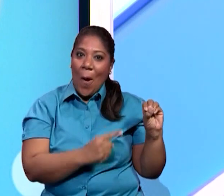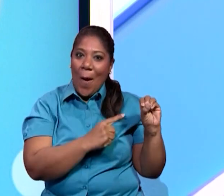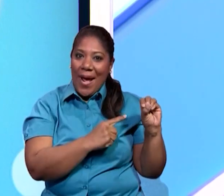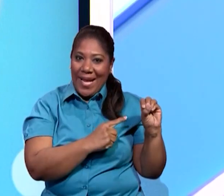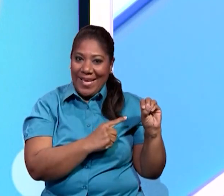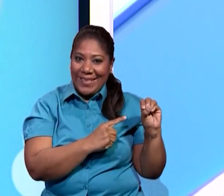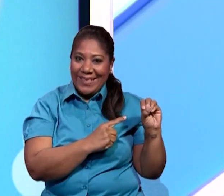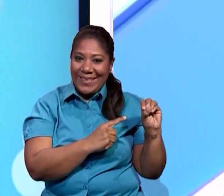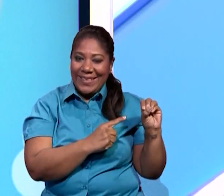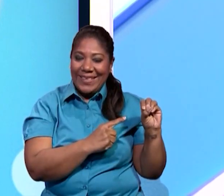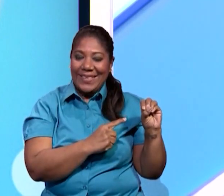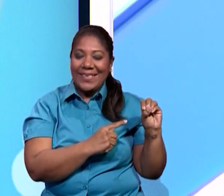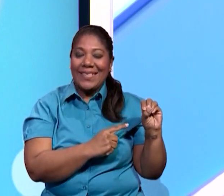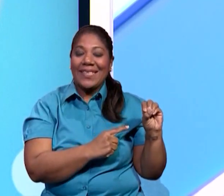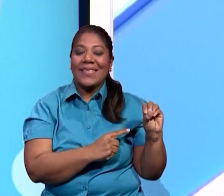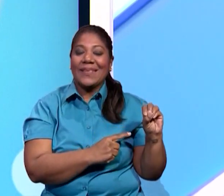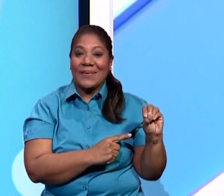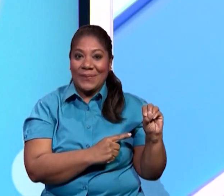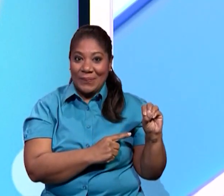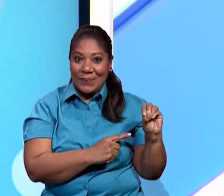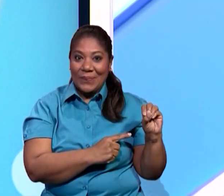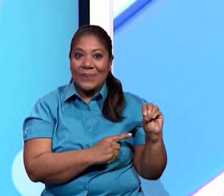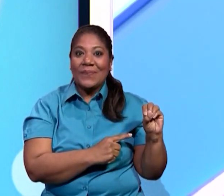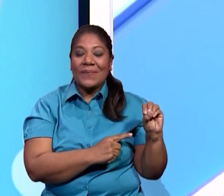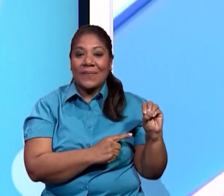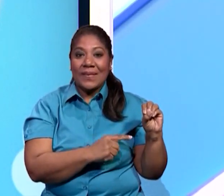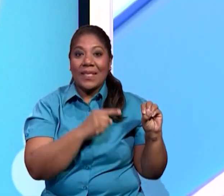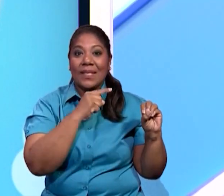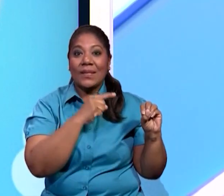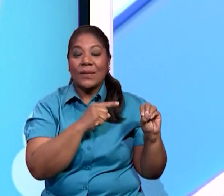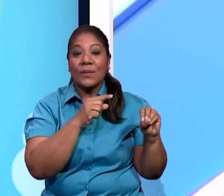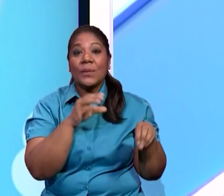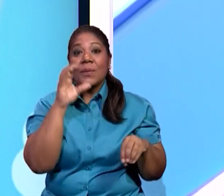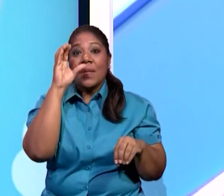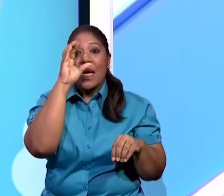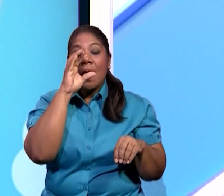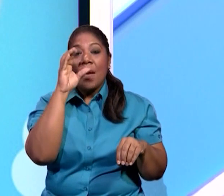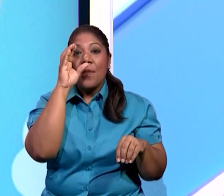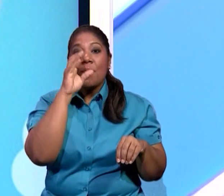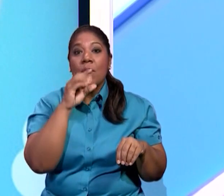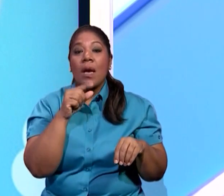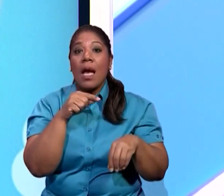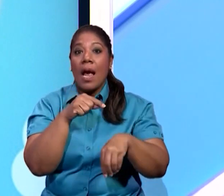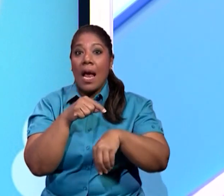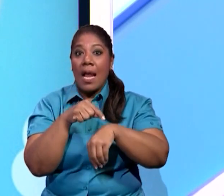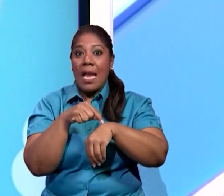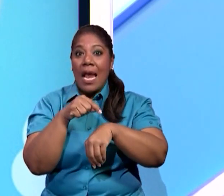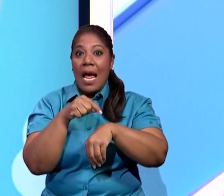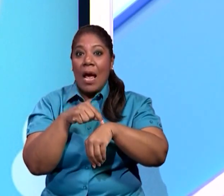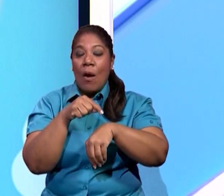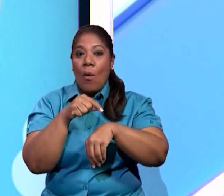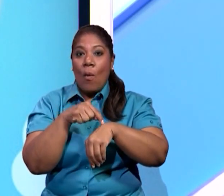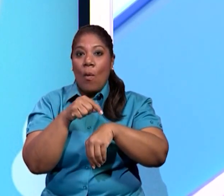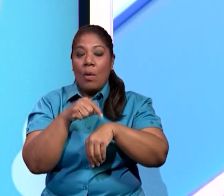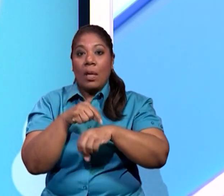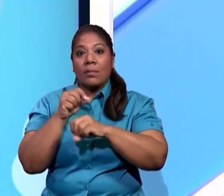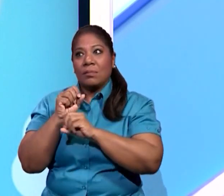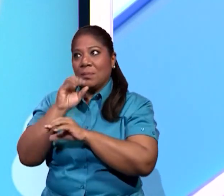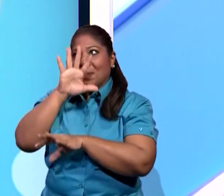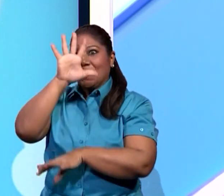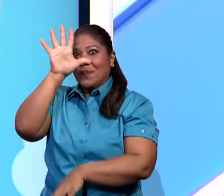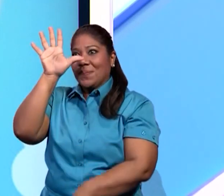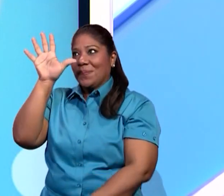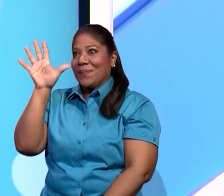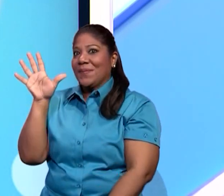oeste. Usted va a buscar ese punto de referencia dependiendo la hora. Si es de mañanita,